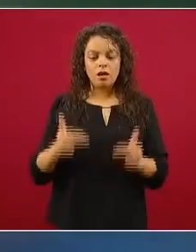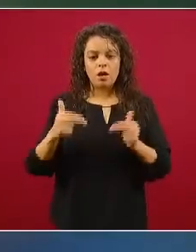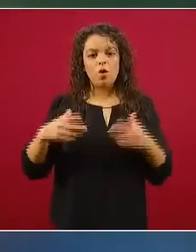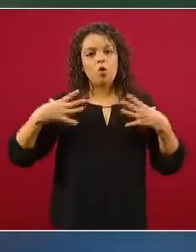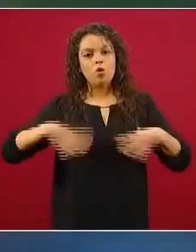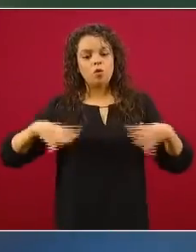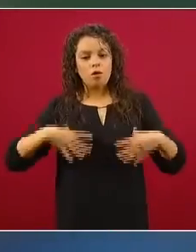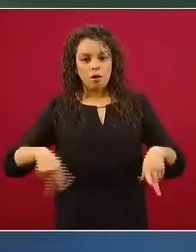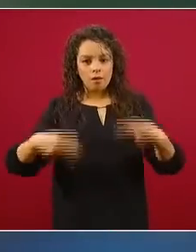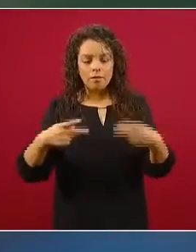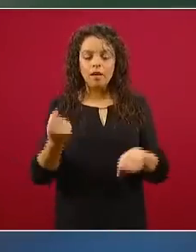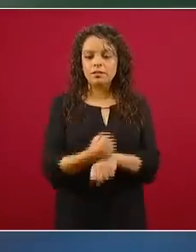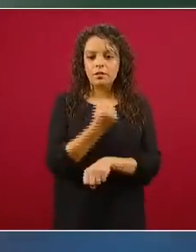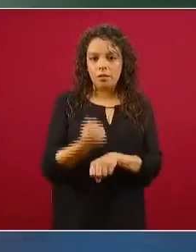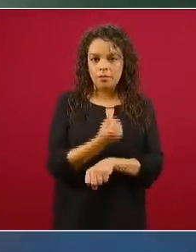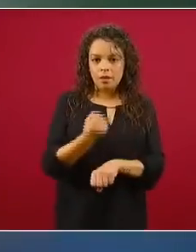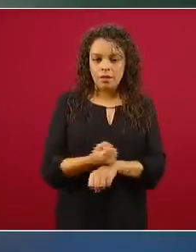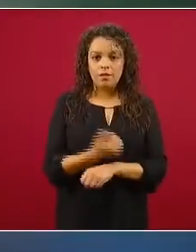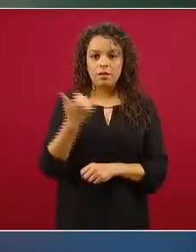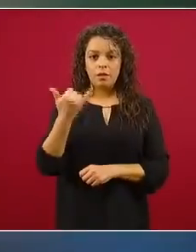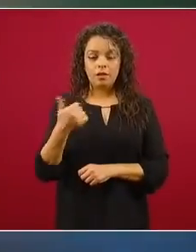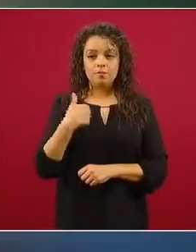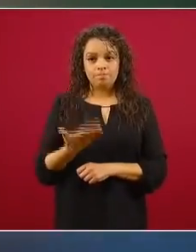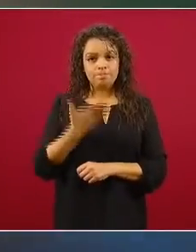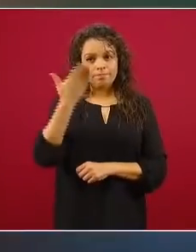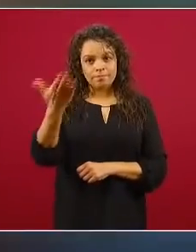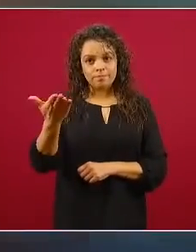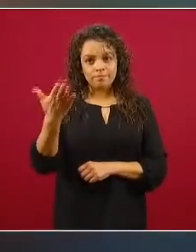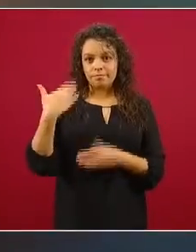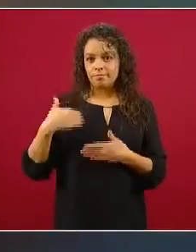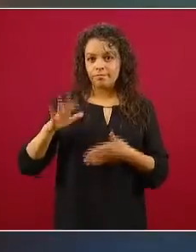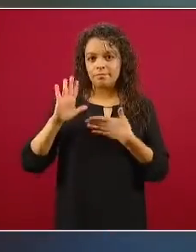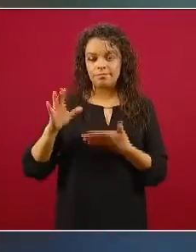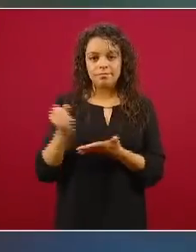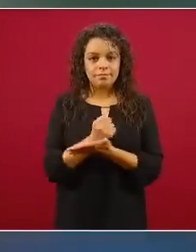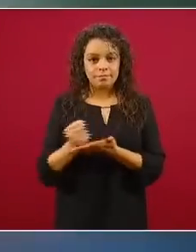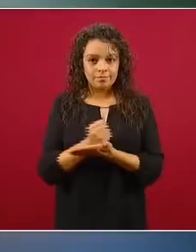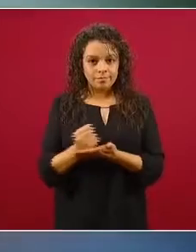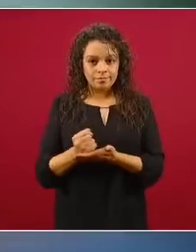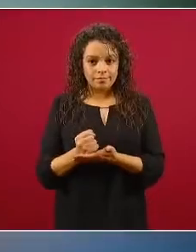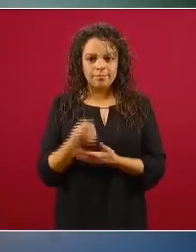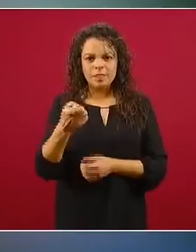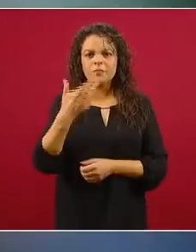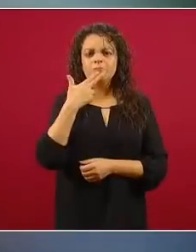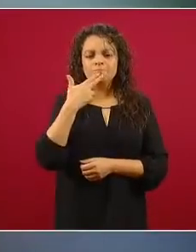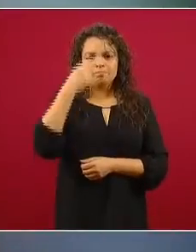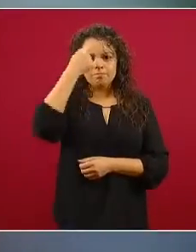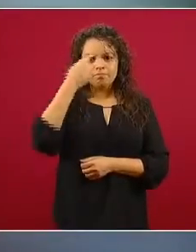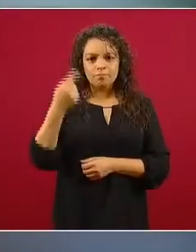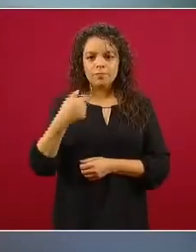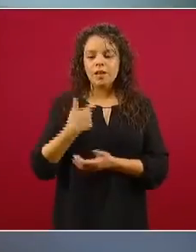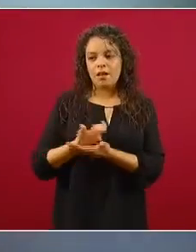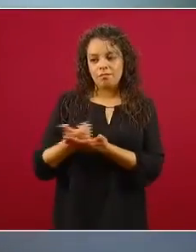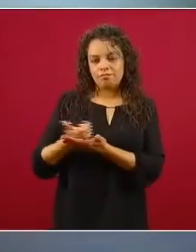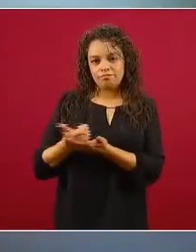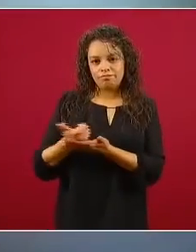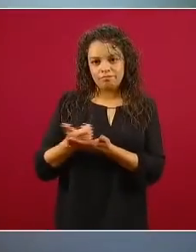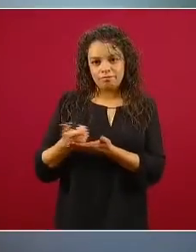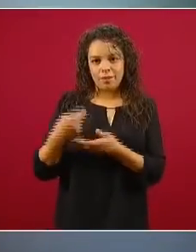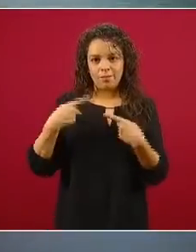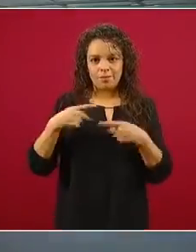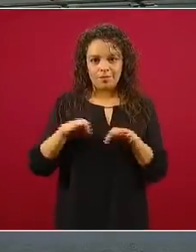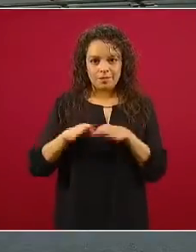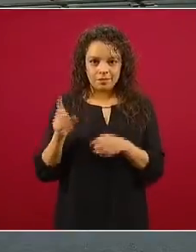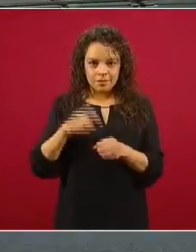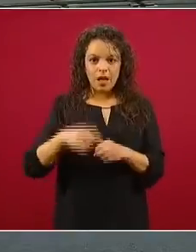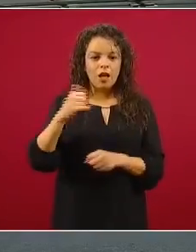y zapato y accedimos al crédito a la palabra de TuIMS, el cual nos va a servir para pagar sueldos y algunos otros gastos.